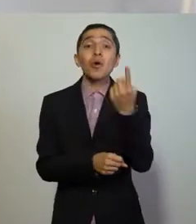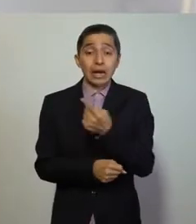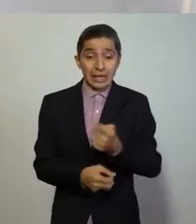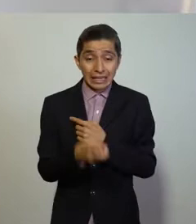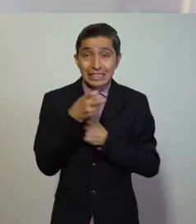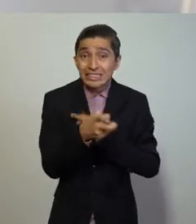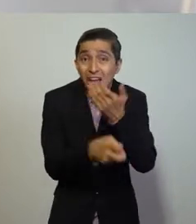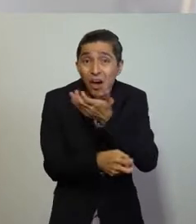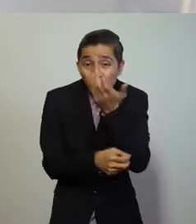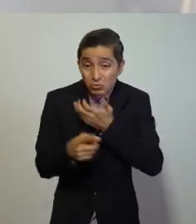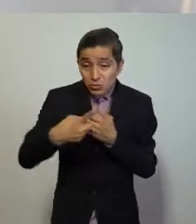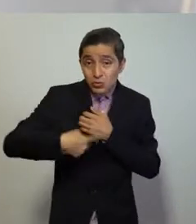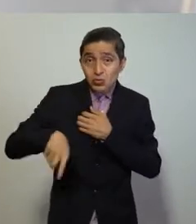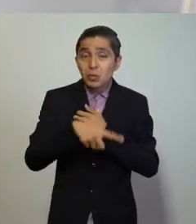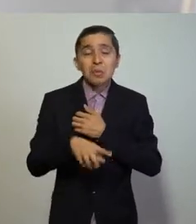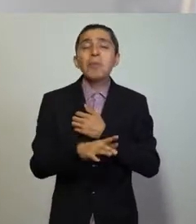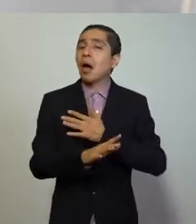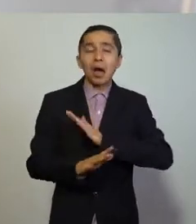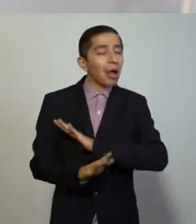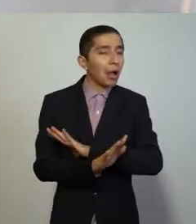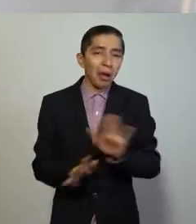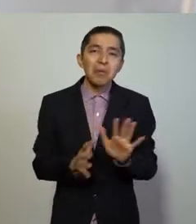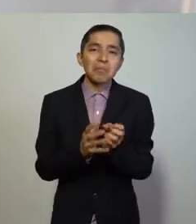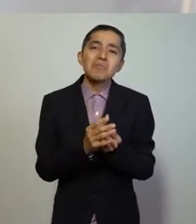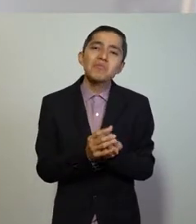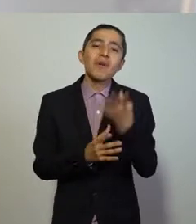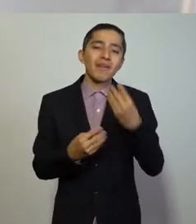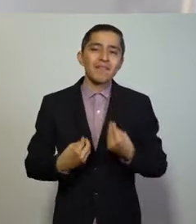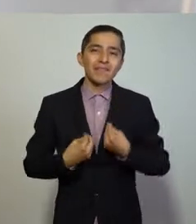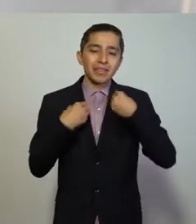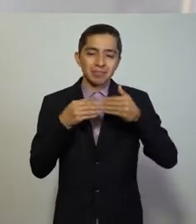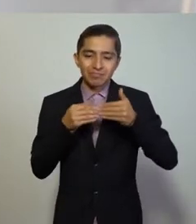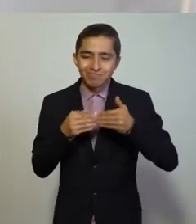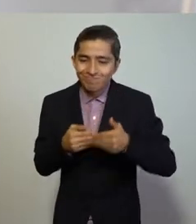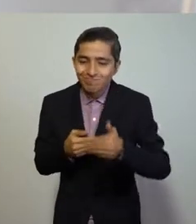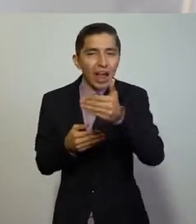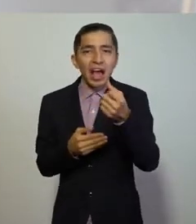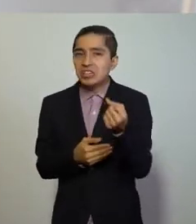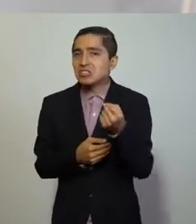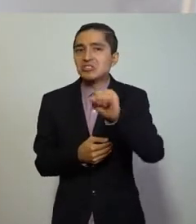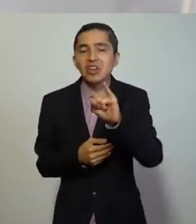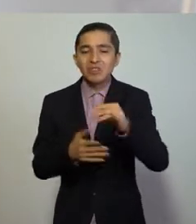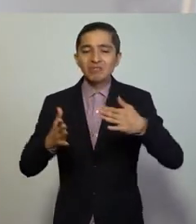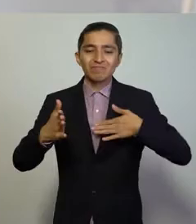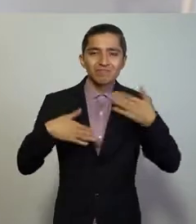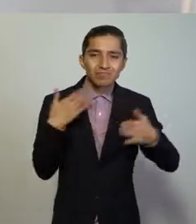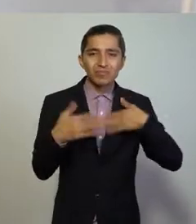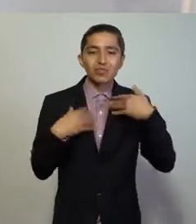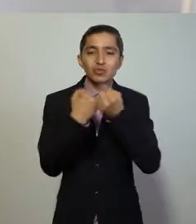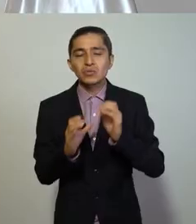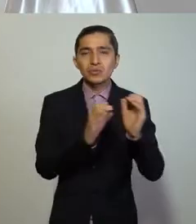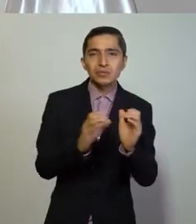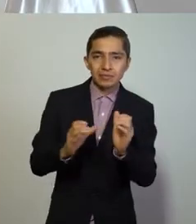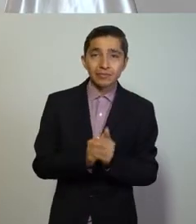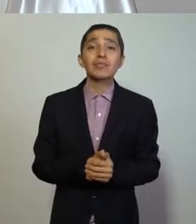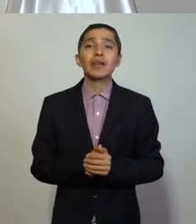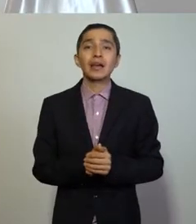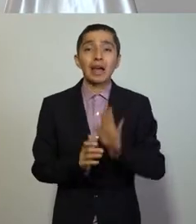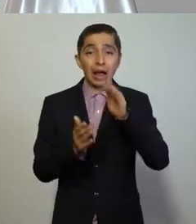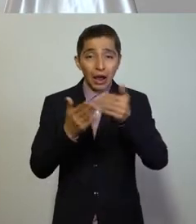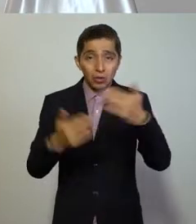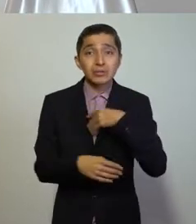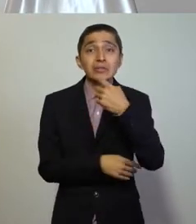estos hábitos serán parte de la nueva forma de vida en esta nueva convivencia social. Quiero